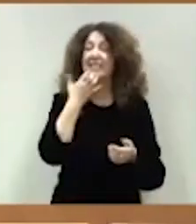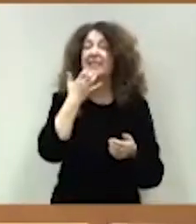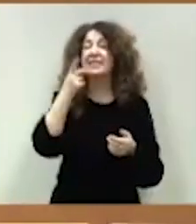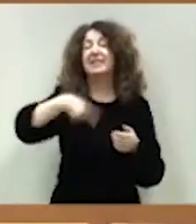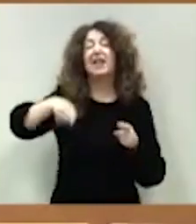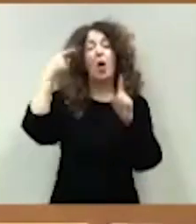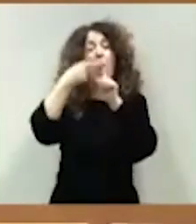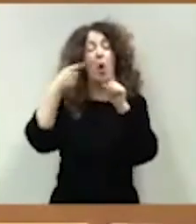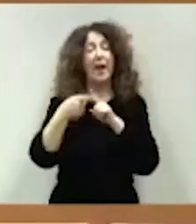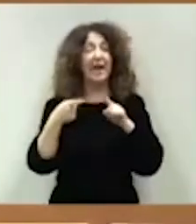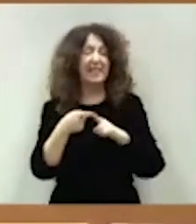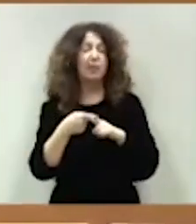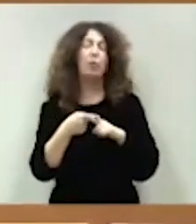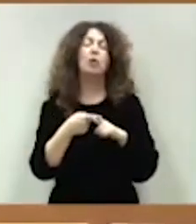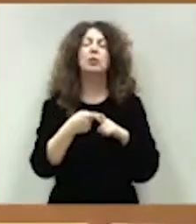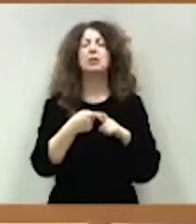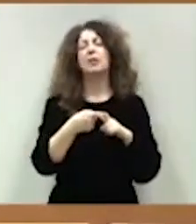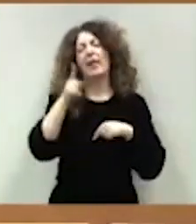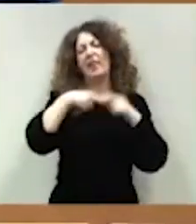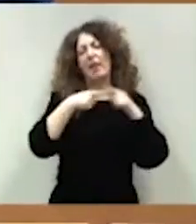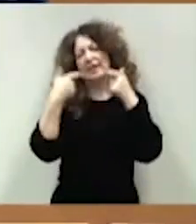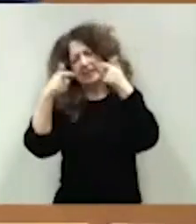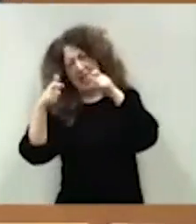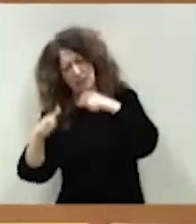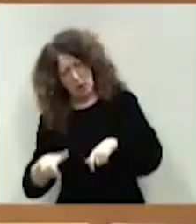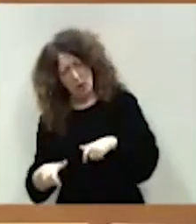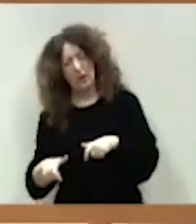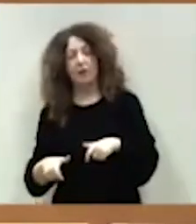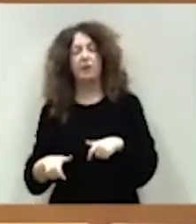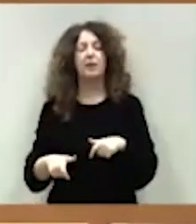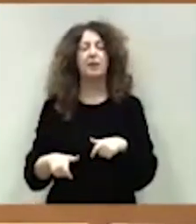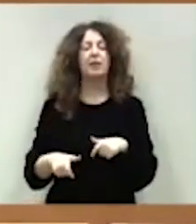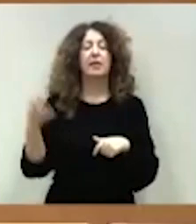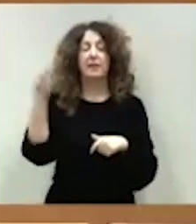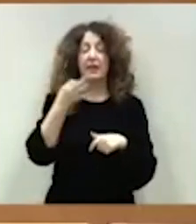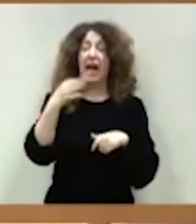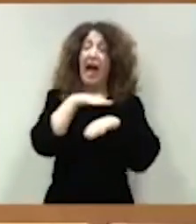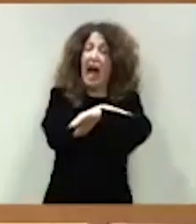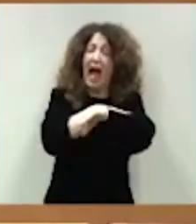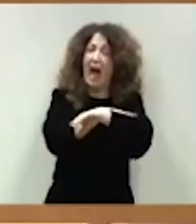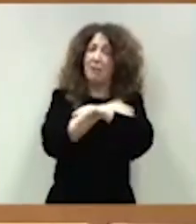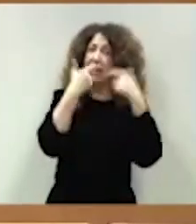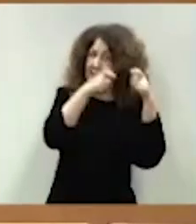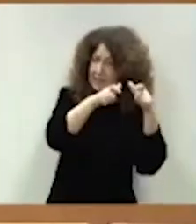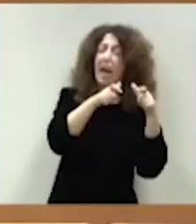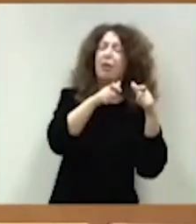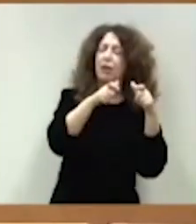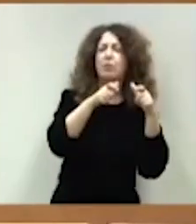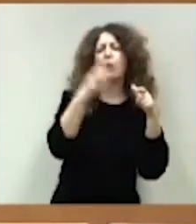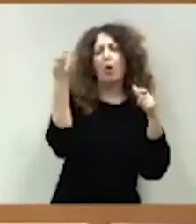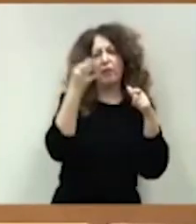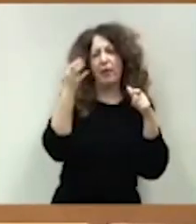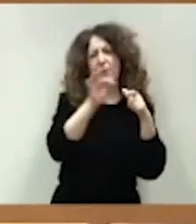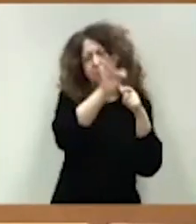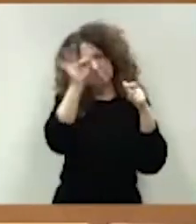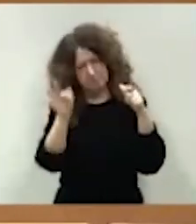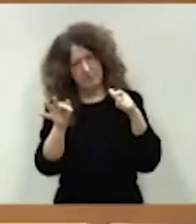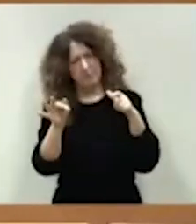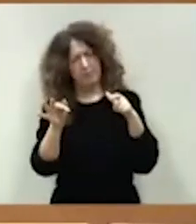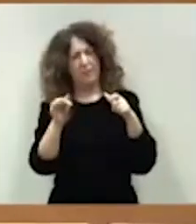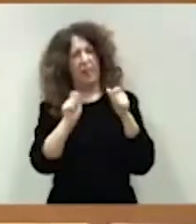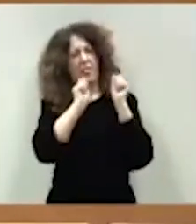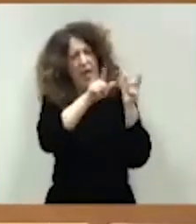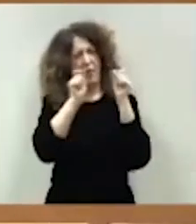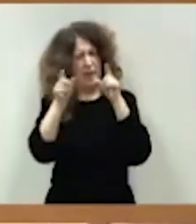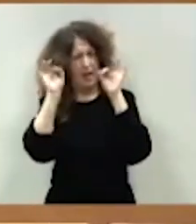se dividen por sus sectores, lo que se aplica a una Administración se tiene que aplicar a las siguientes, ¿no? ¿O no? ¿O se le